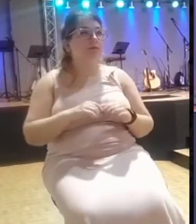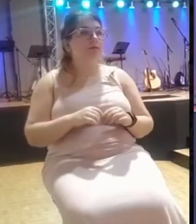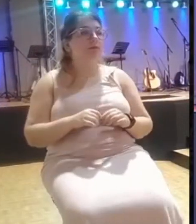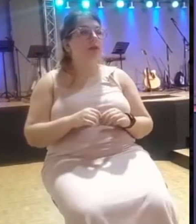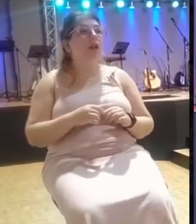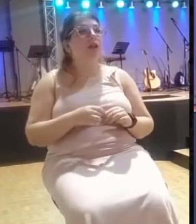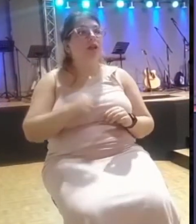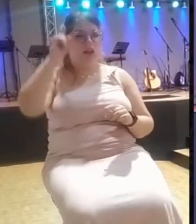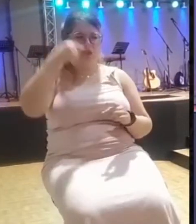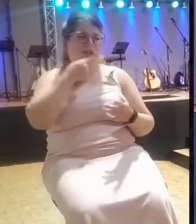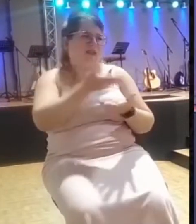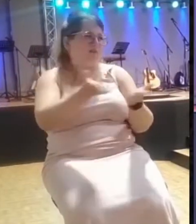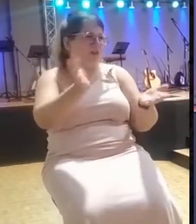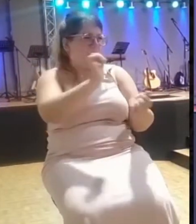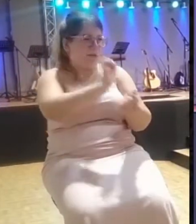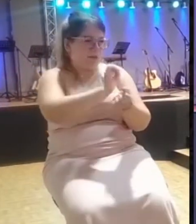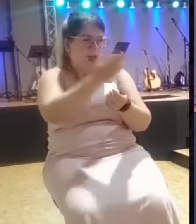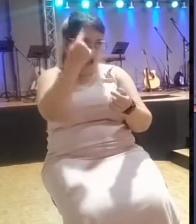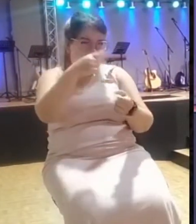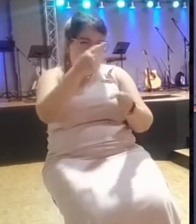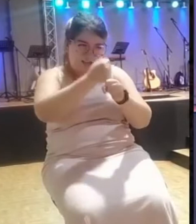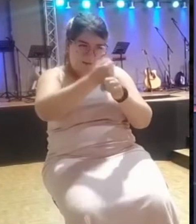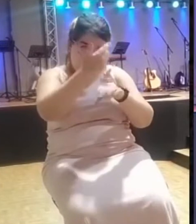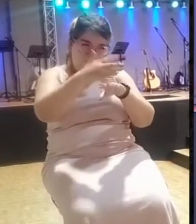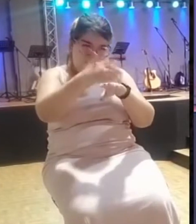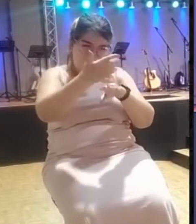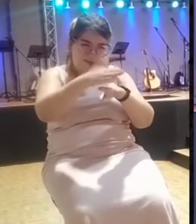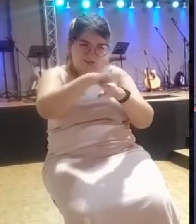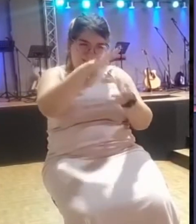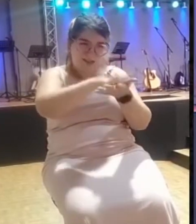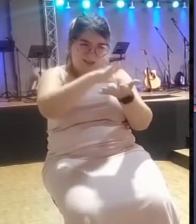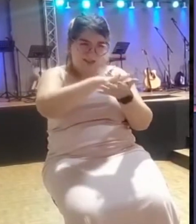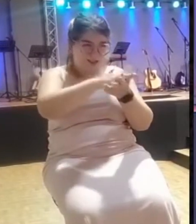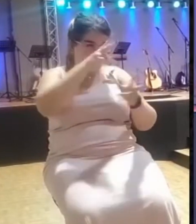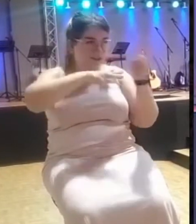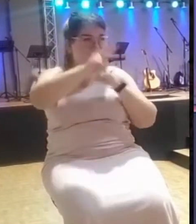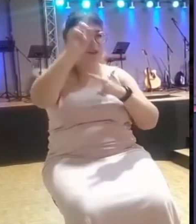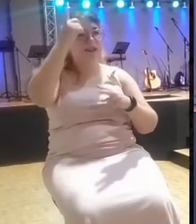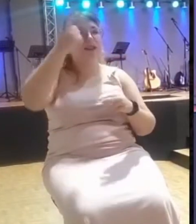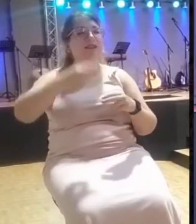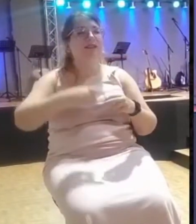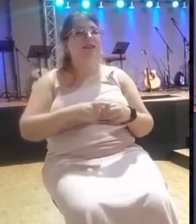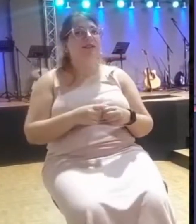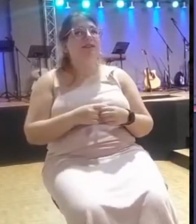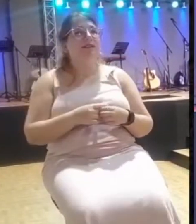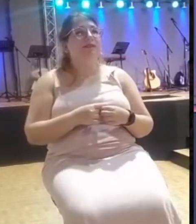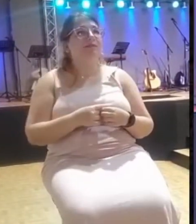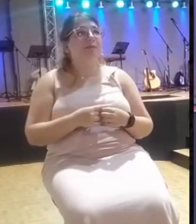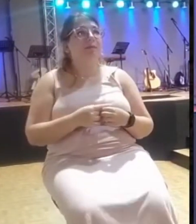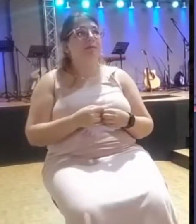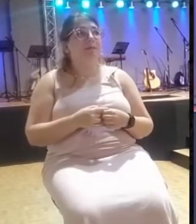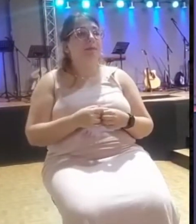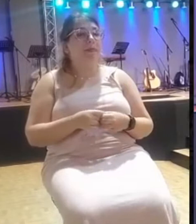¿pero dónde vas? Todavía te queda mucho trabajo. ¡Aleluya! Pero también, viendo Dios, el